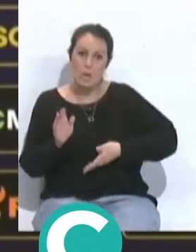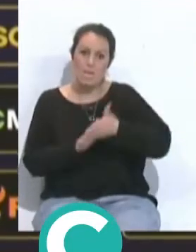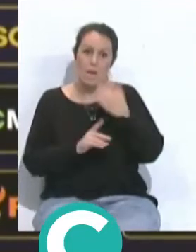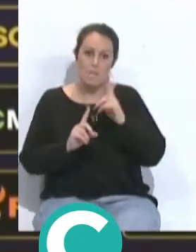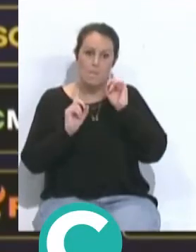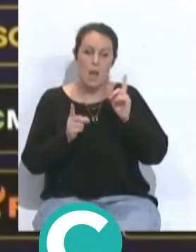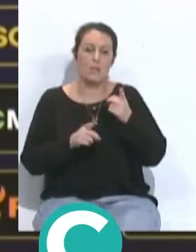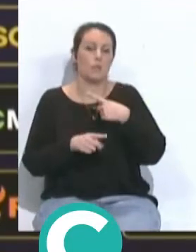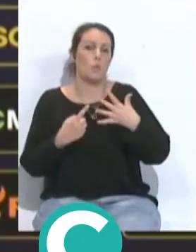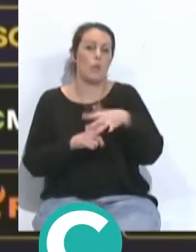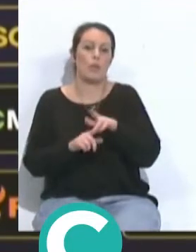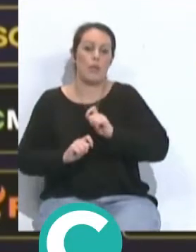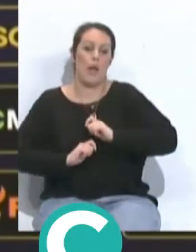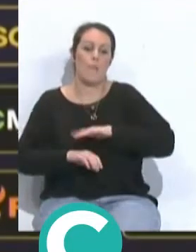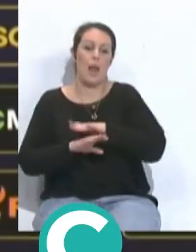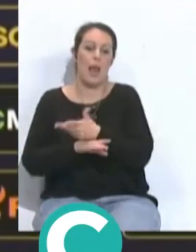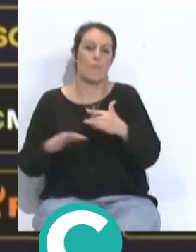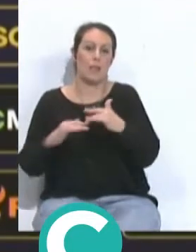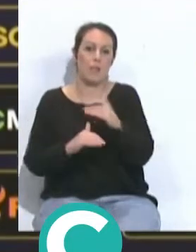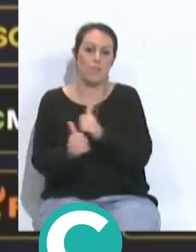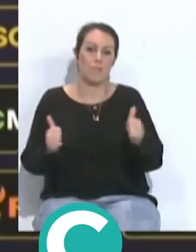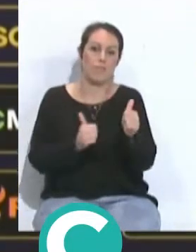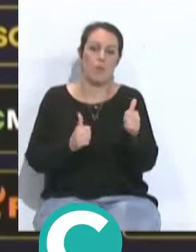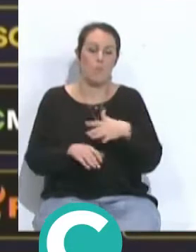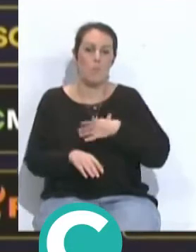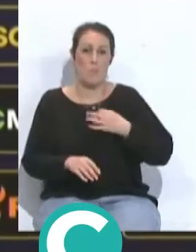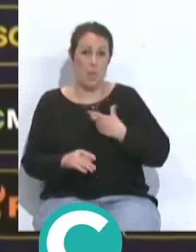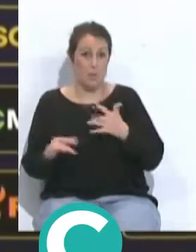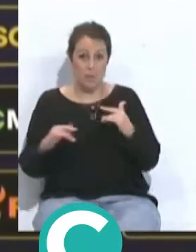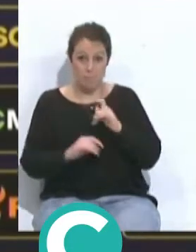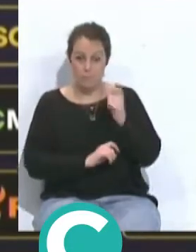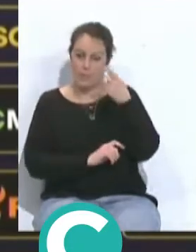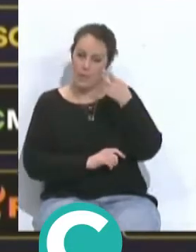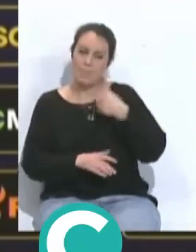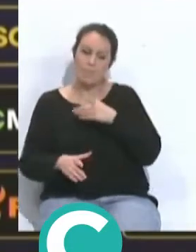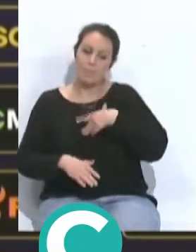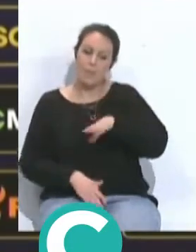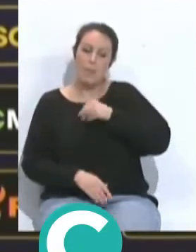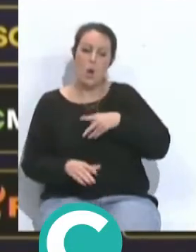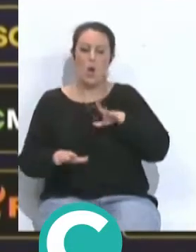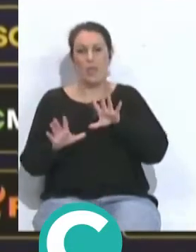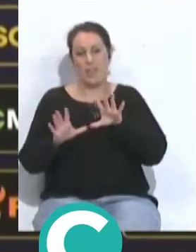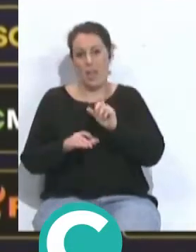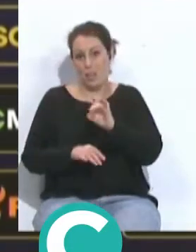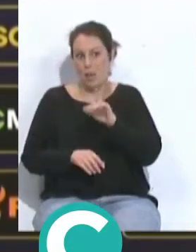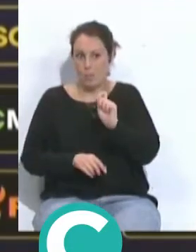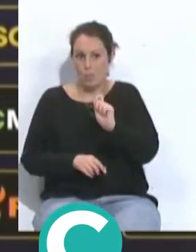creer situaciones que nos den, bueno, adelantarte en el partido o incluso poder ganar el partido pero también entendemos que hay otra fase de 10-15 minutos que el rival juega, que el rival te puede someter.